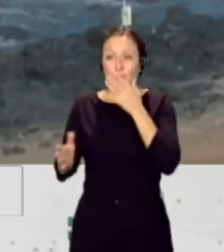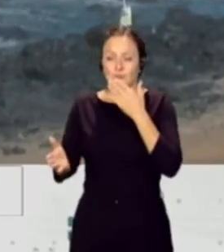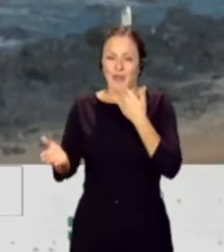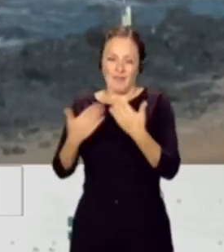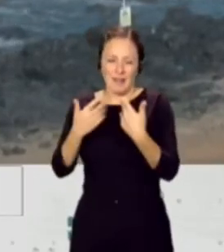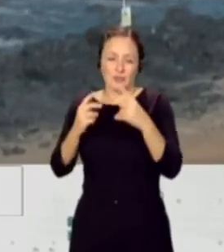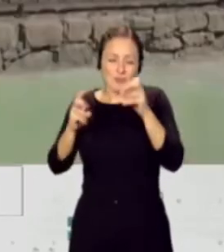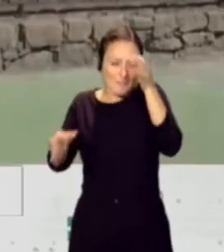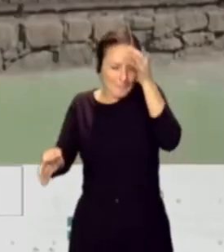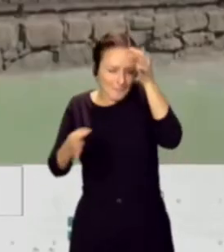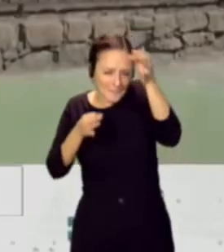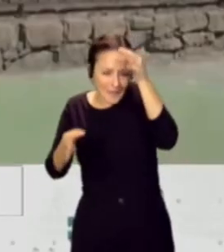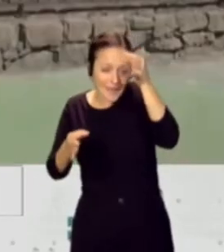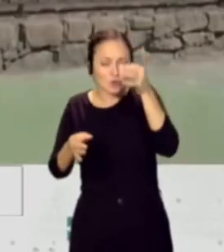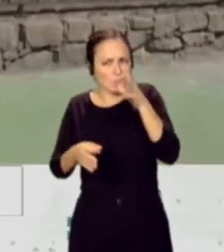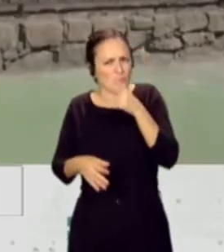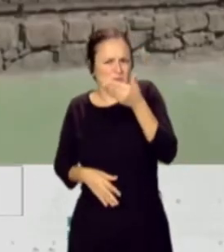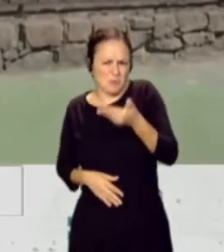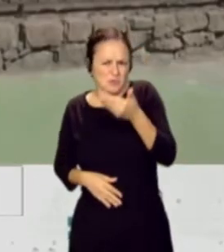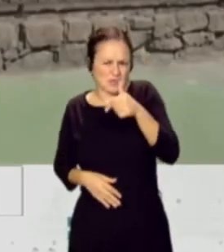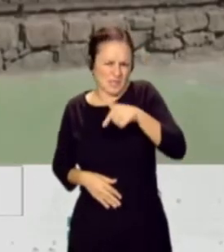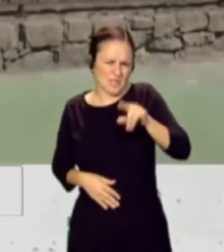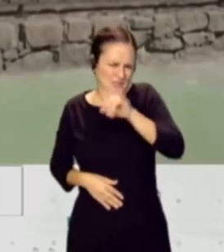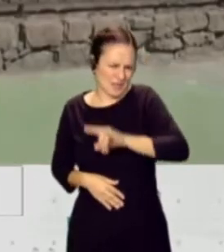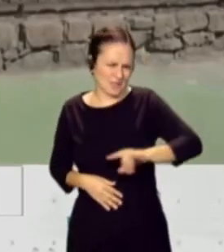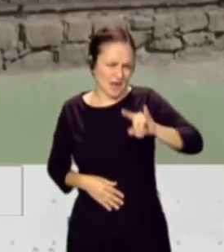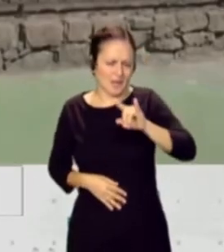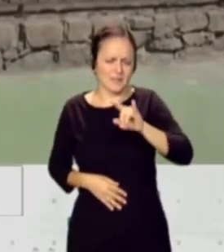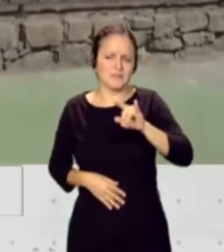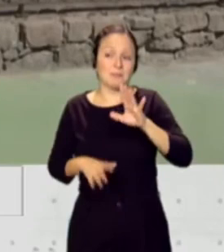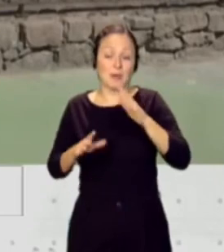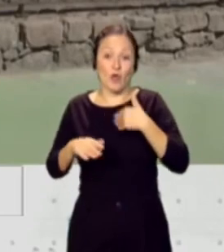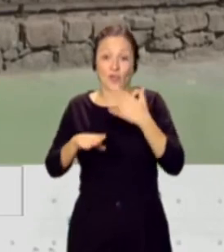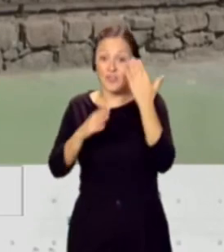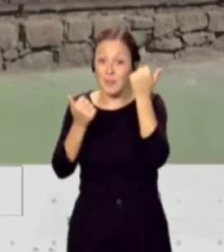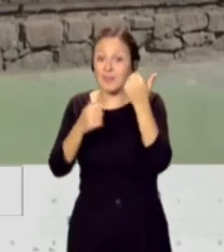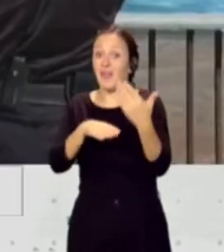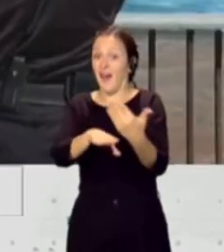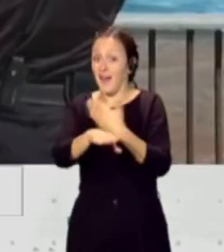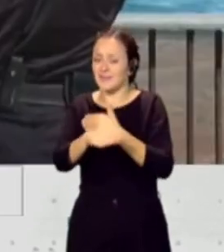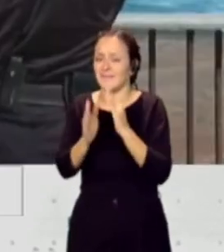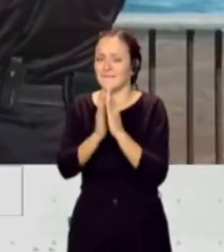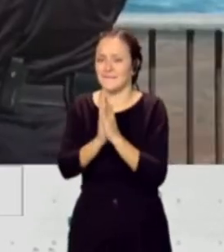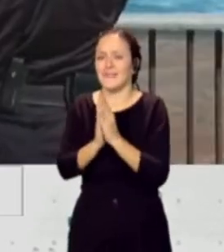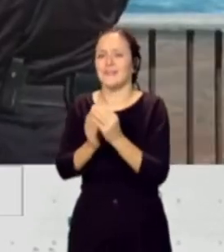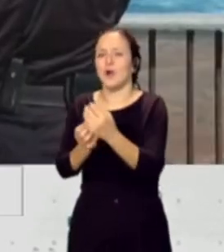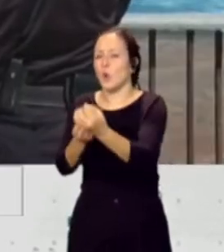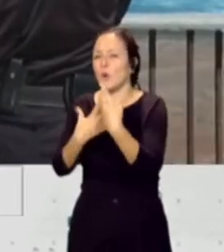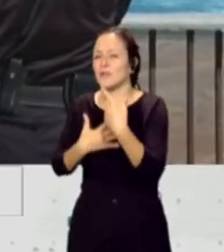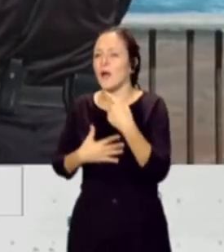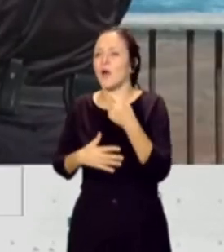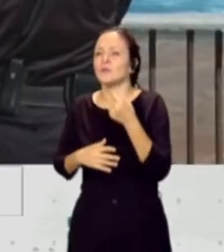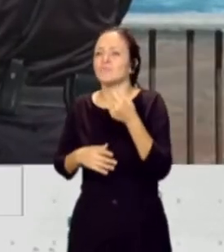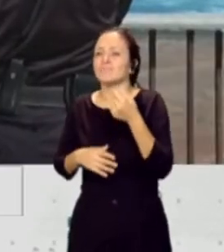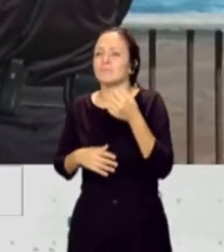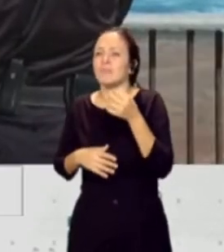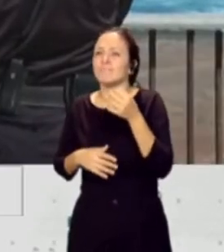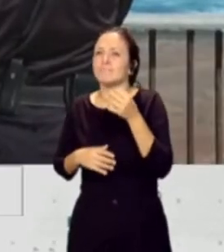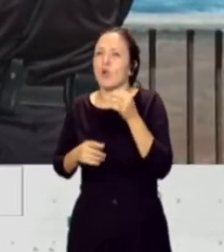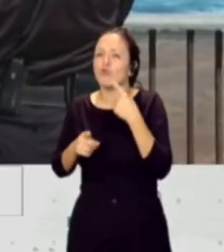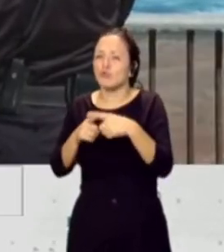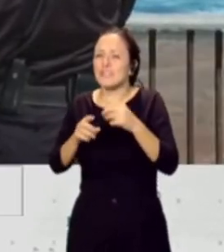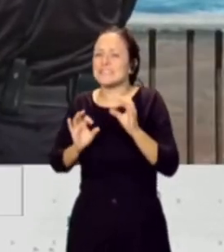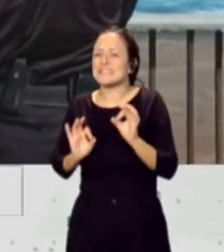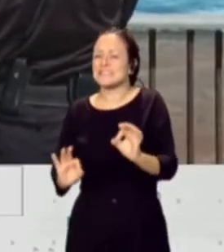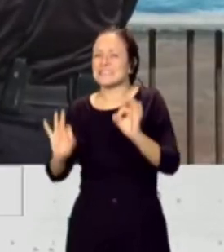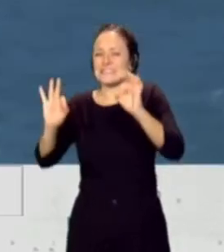analizar porque es un tema de suma importancia en un territorio como el nuestro antes de despedirte ¿cuáles son los puntos especialmente delicados? aquellos donde tenemos